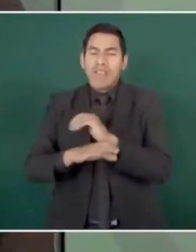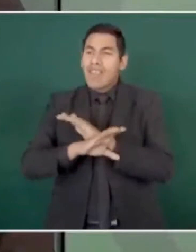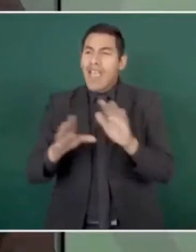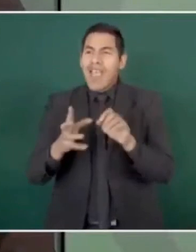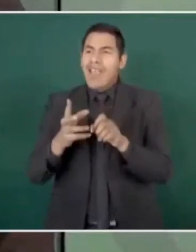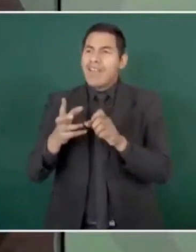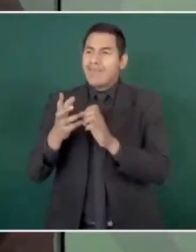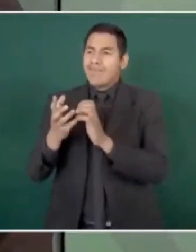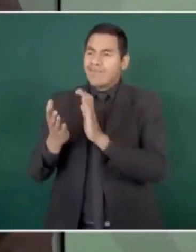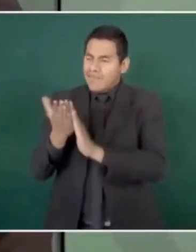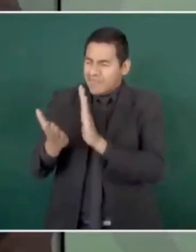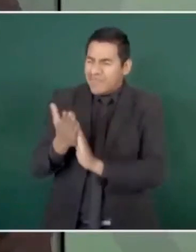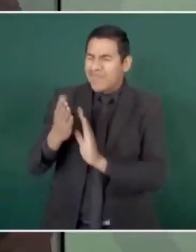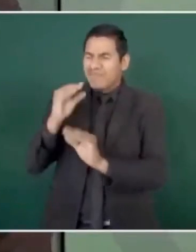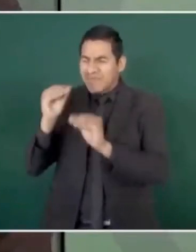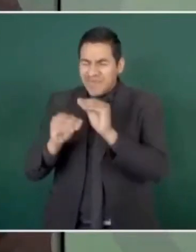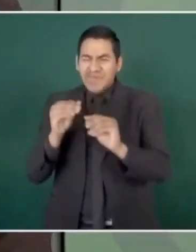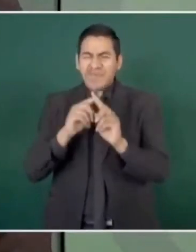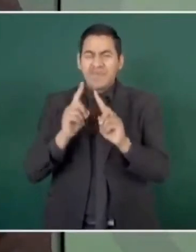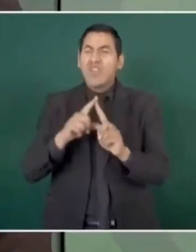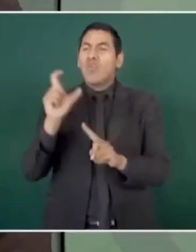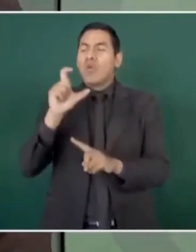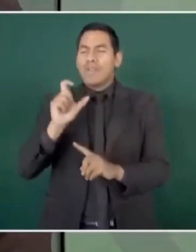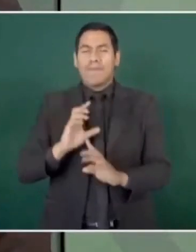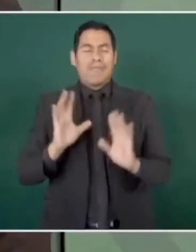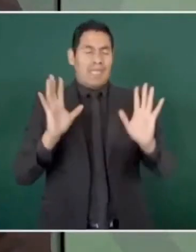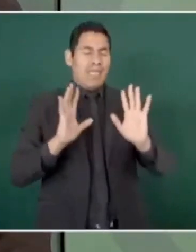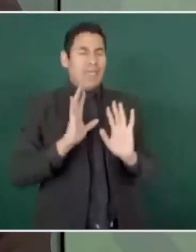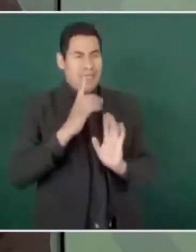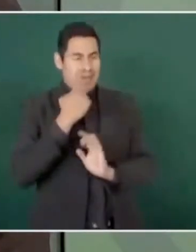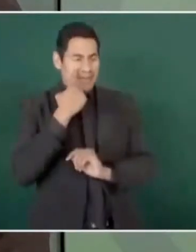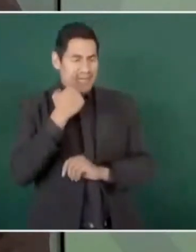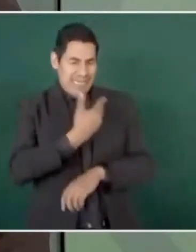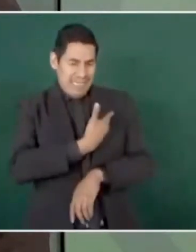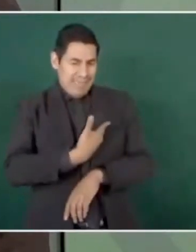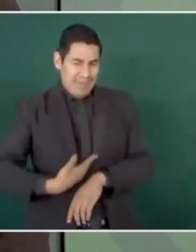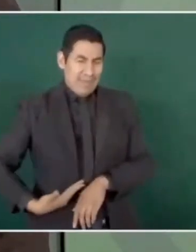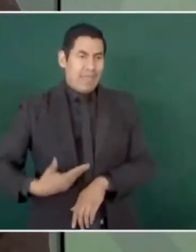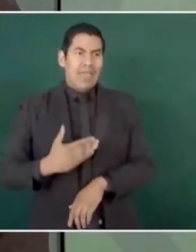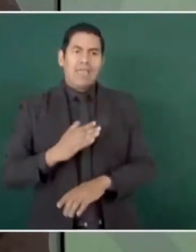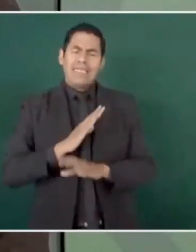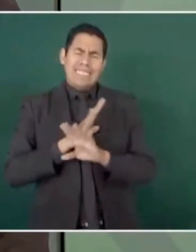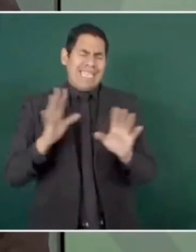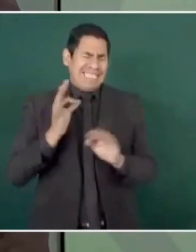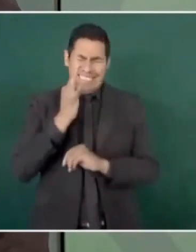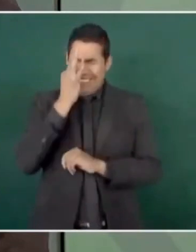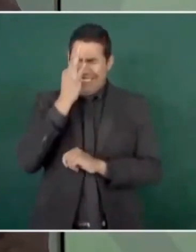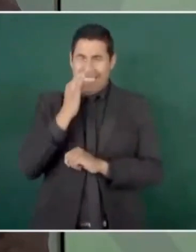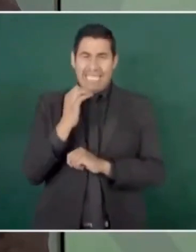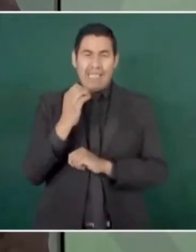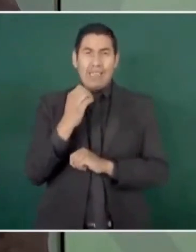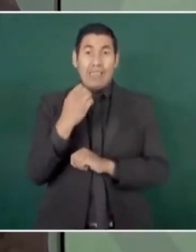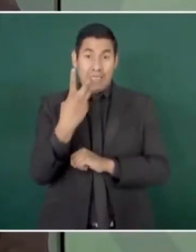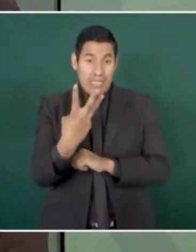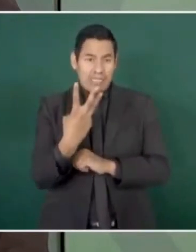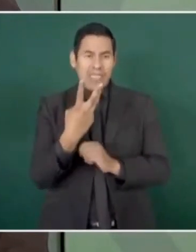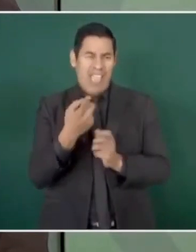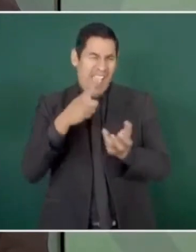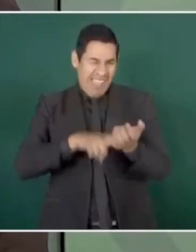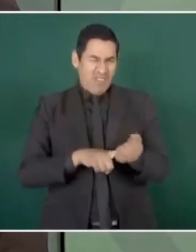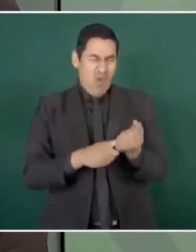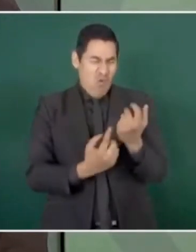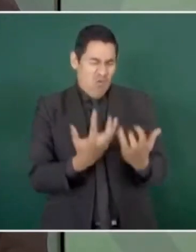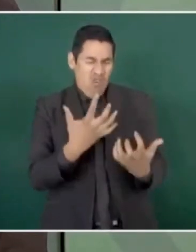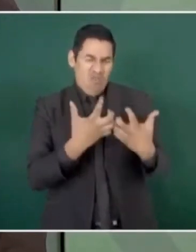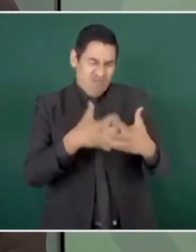terminan? Mire, señor presidente, está prácticamente, tres están terminadas. Las de combustión interna y